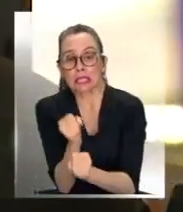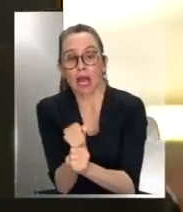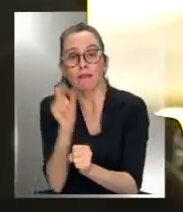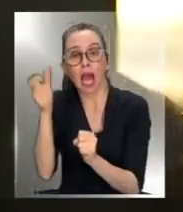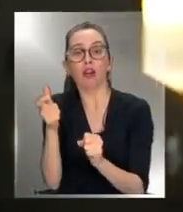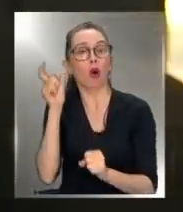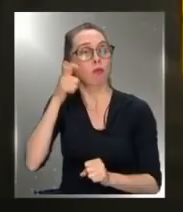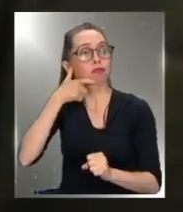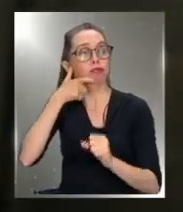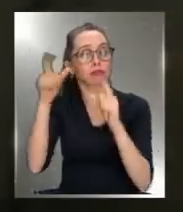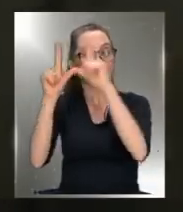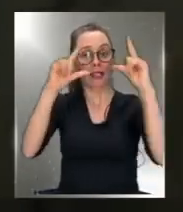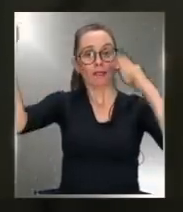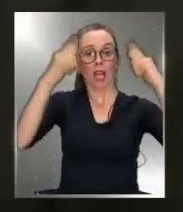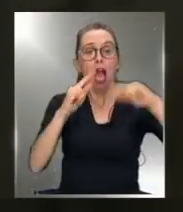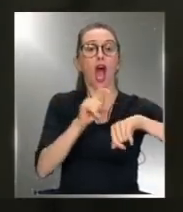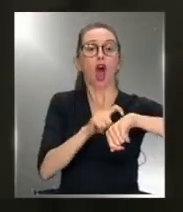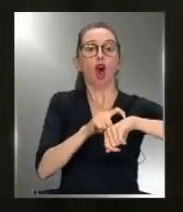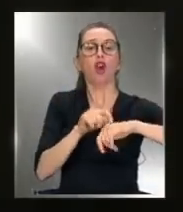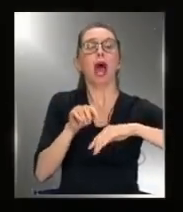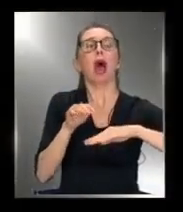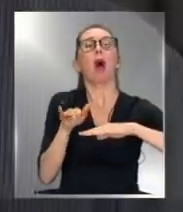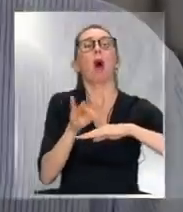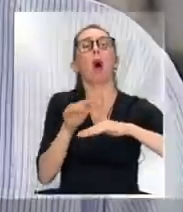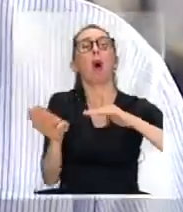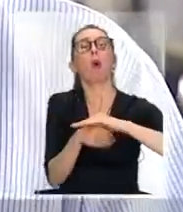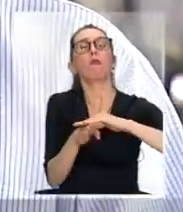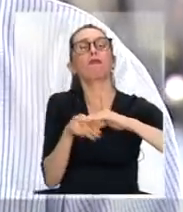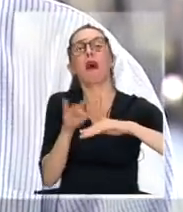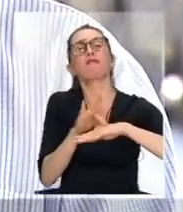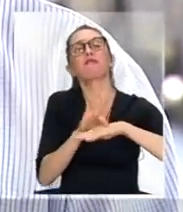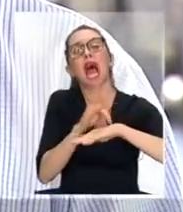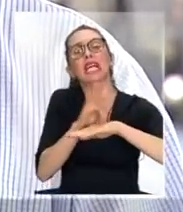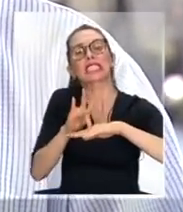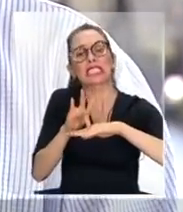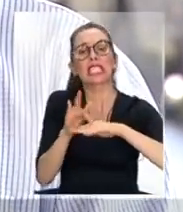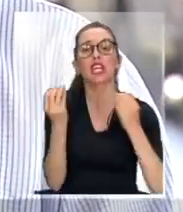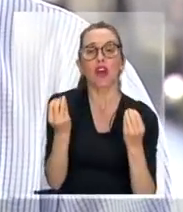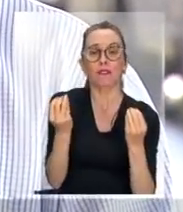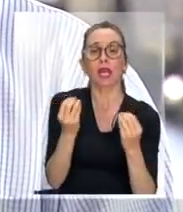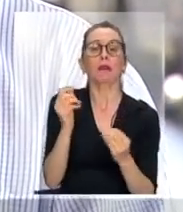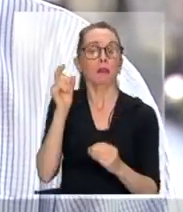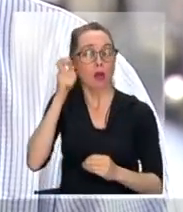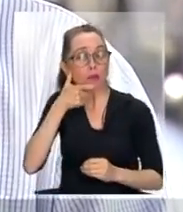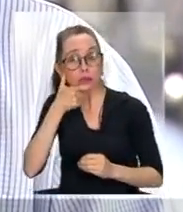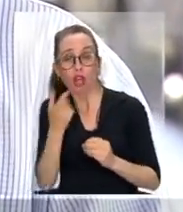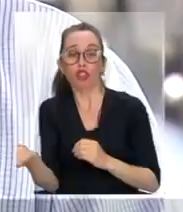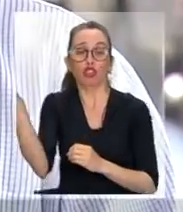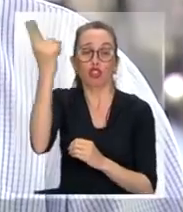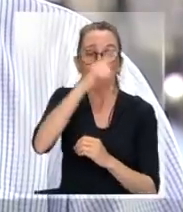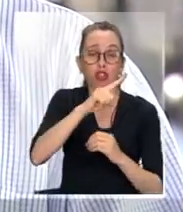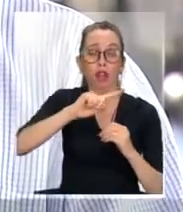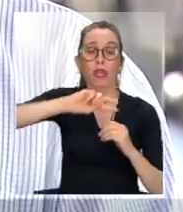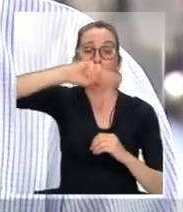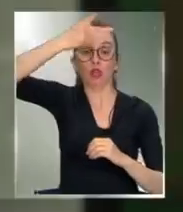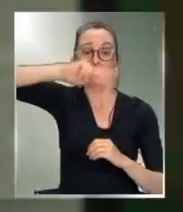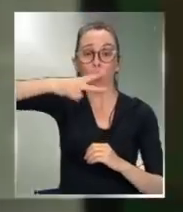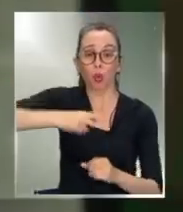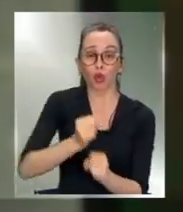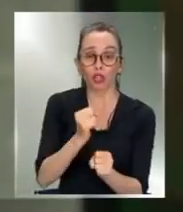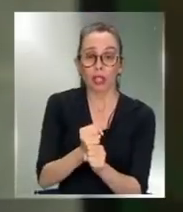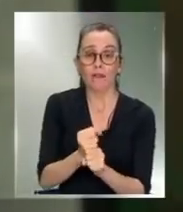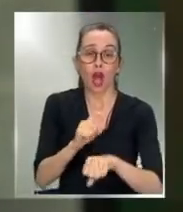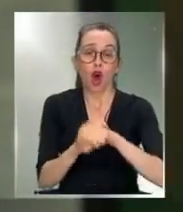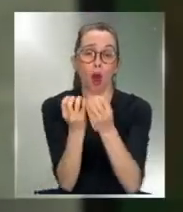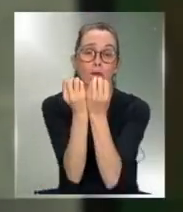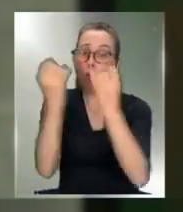Tenemos horas valle que nos hacen estar más tranquilos, pero los controladores todos los días en cada uno de sus turnos tienen que enfrentar horas